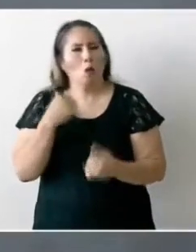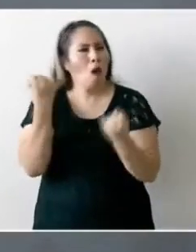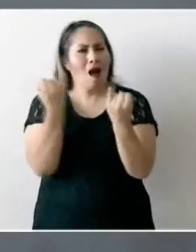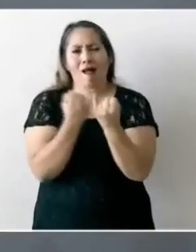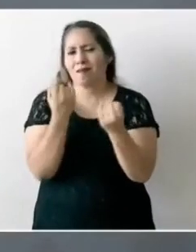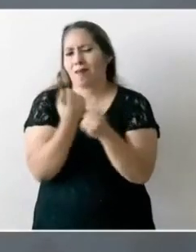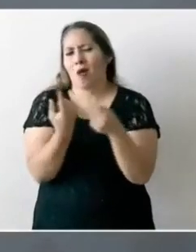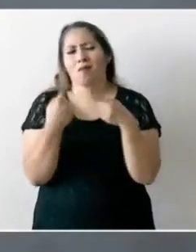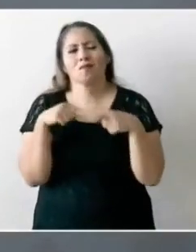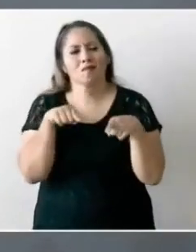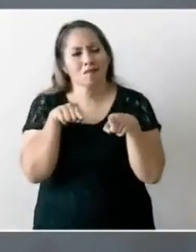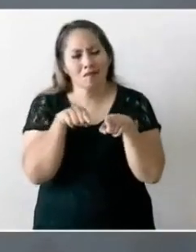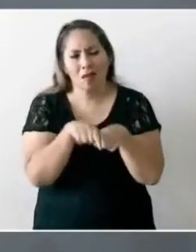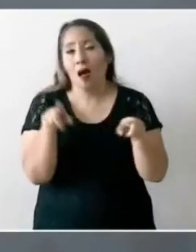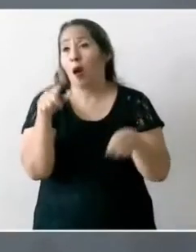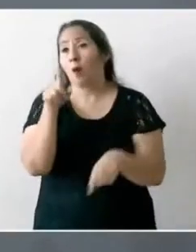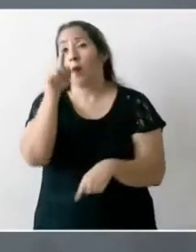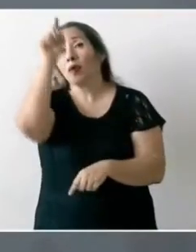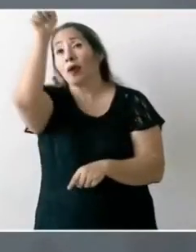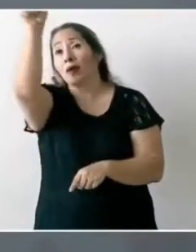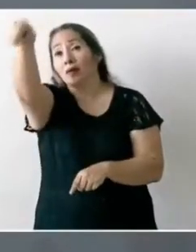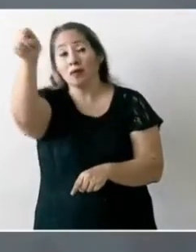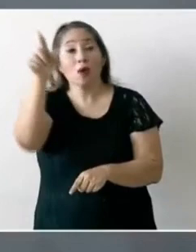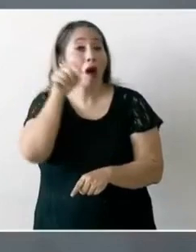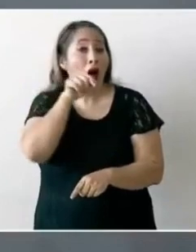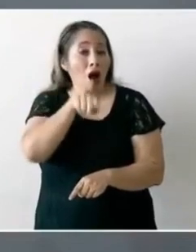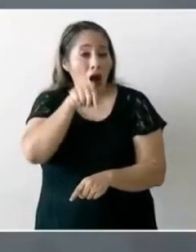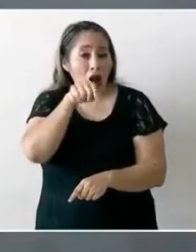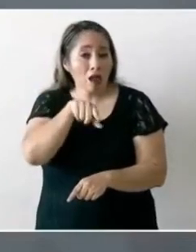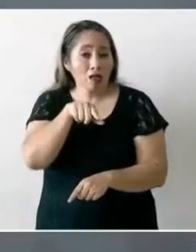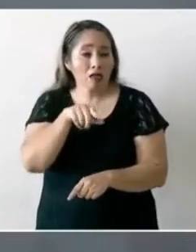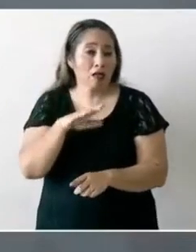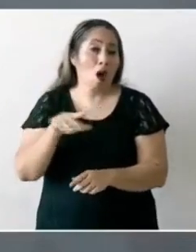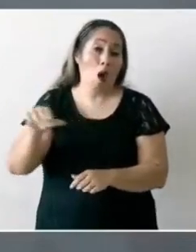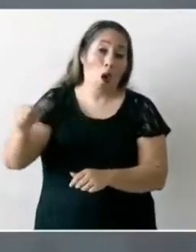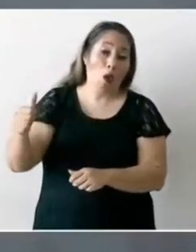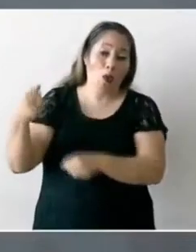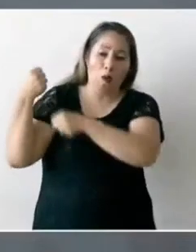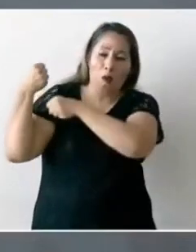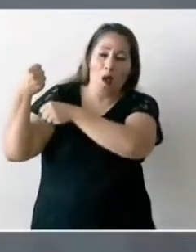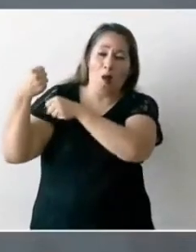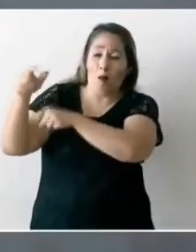mismo porque aquello lo iniciaron otros